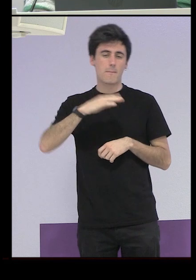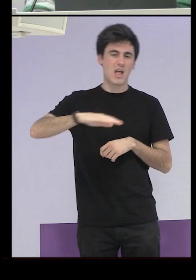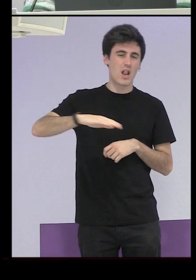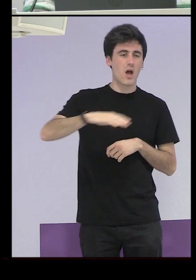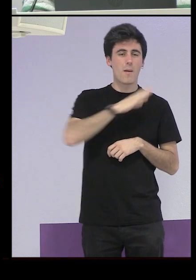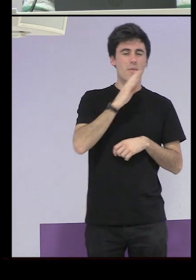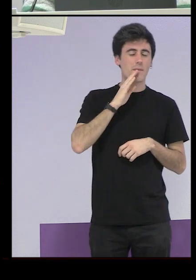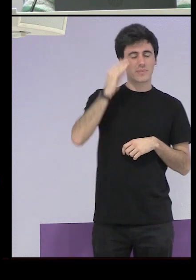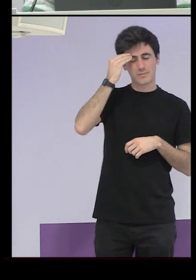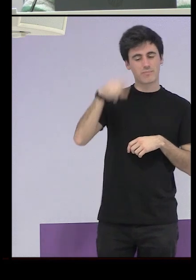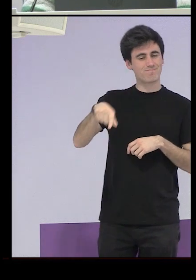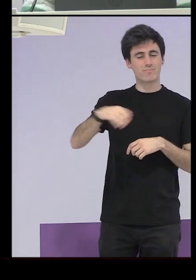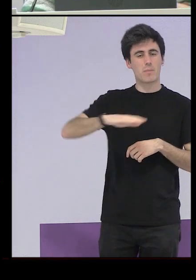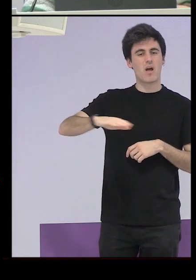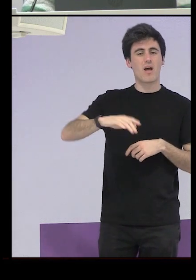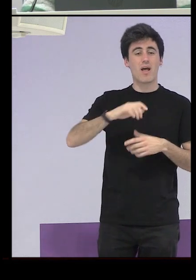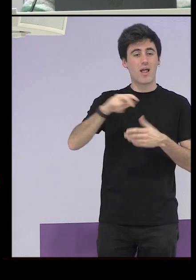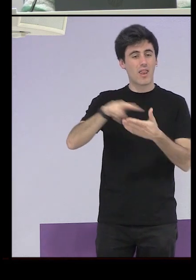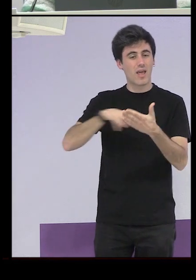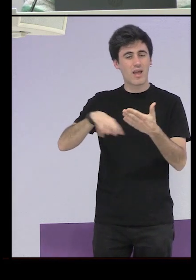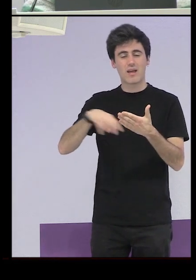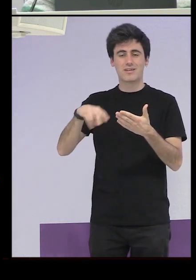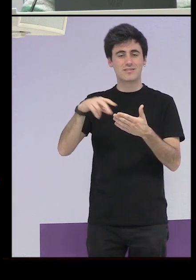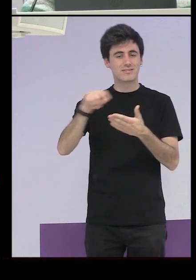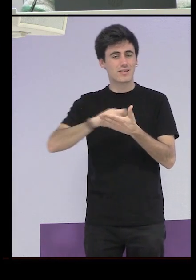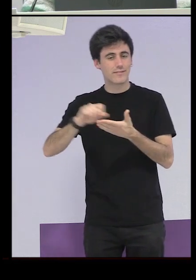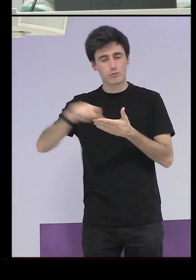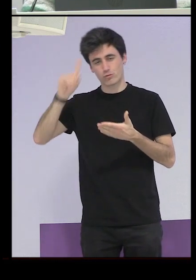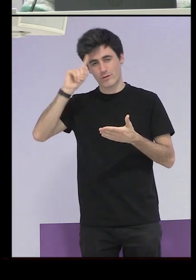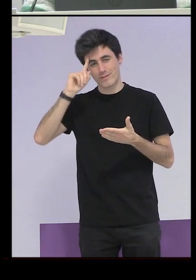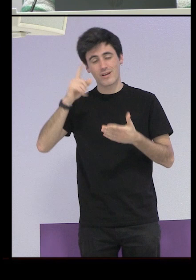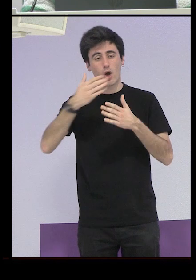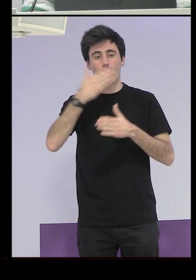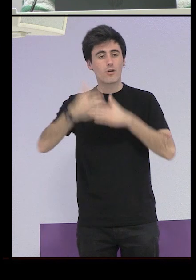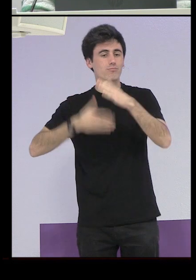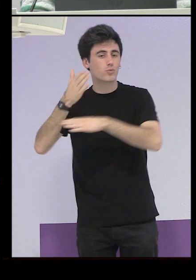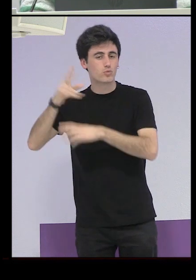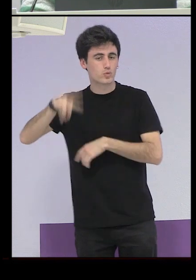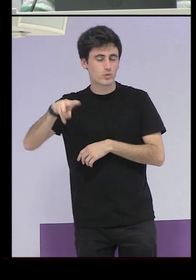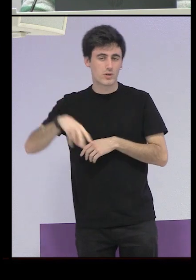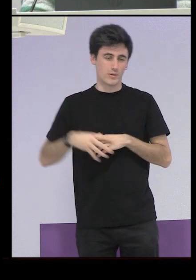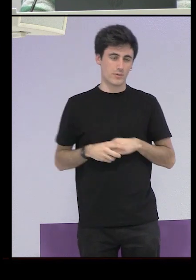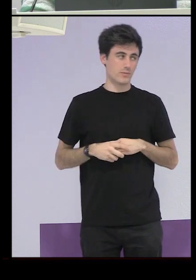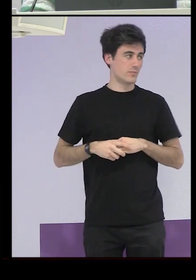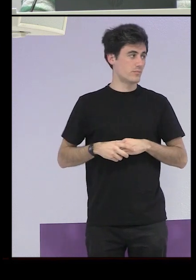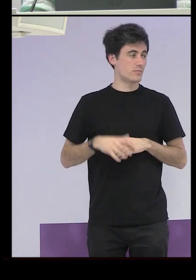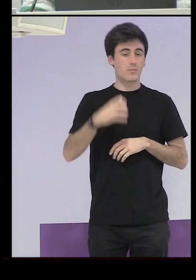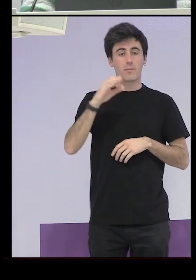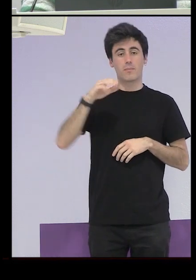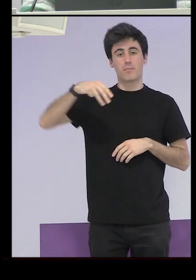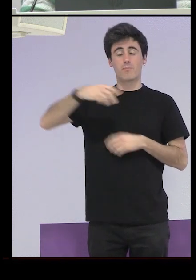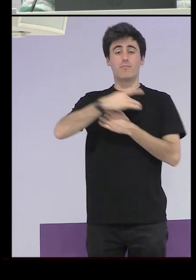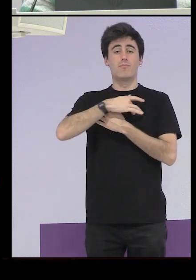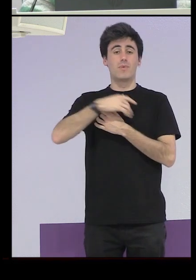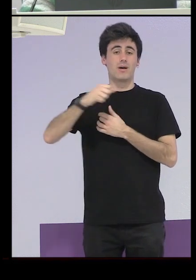tarde que eran alfabetas no había asistido a ningún colegio y bueno pues esta era un poco su condena esta otra Maricarmen